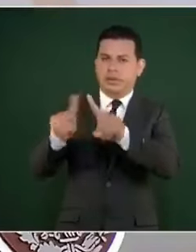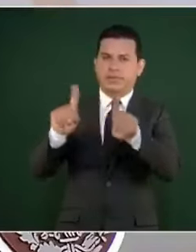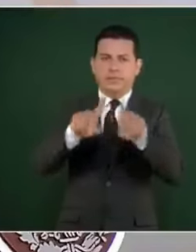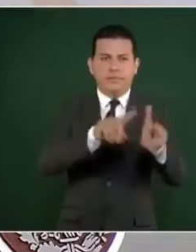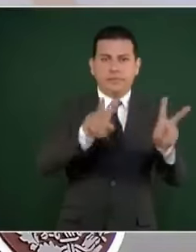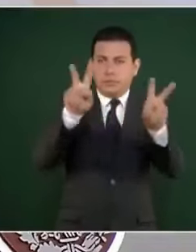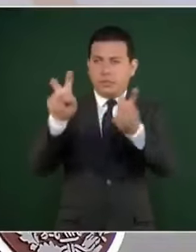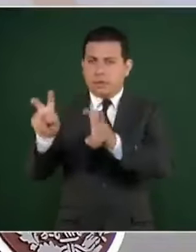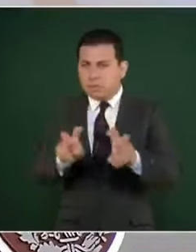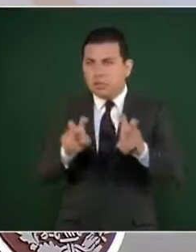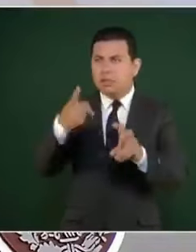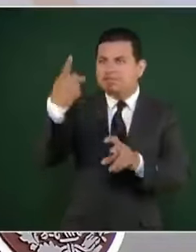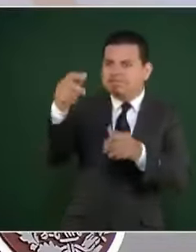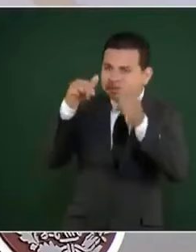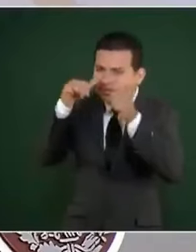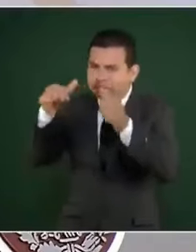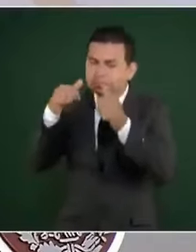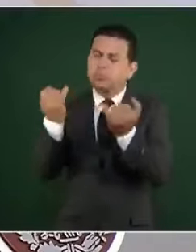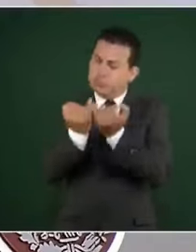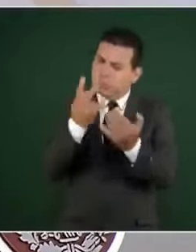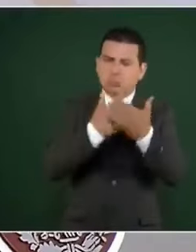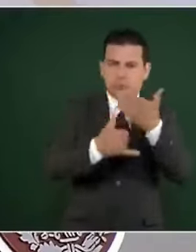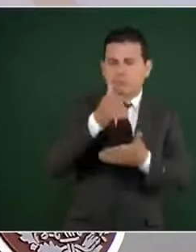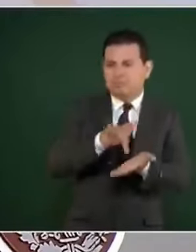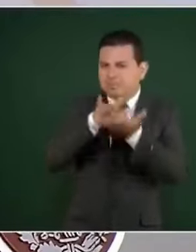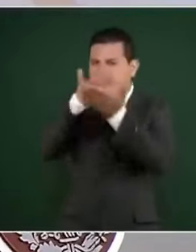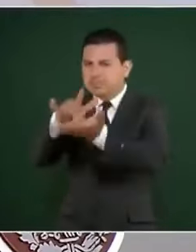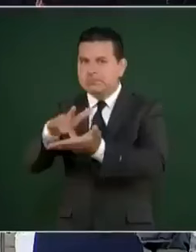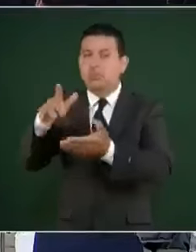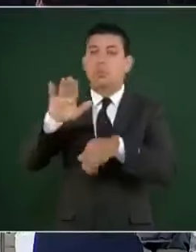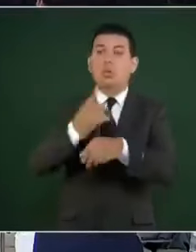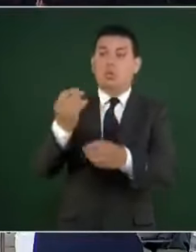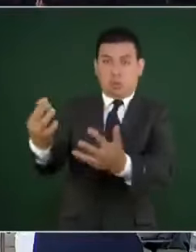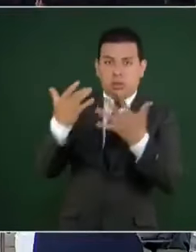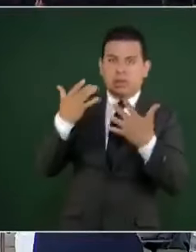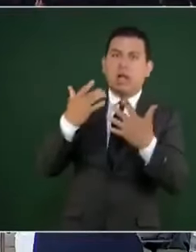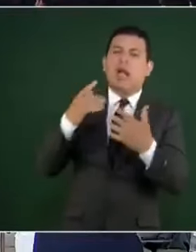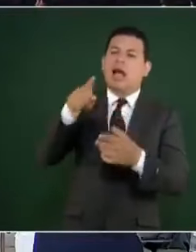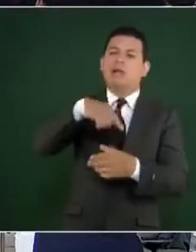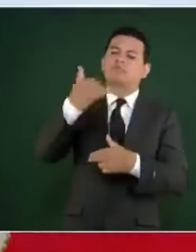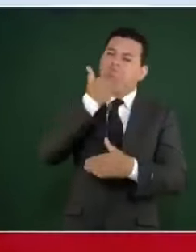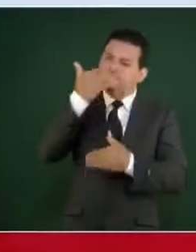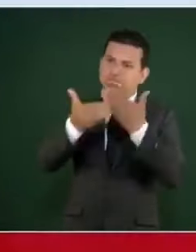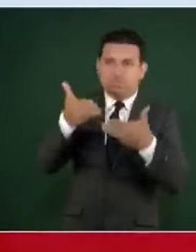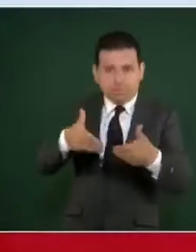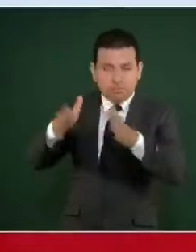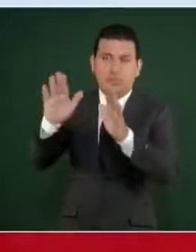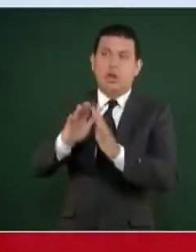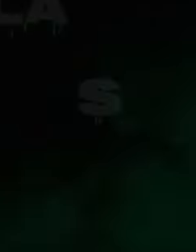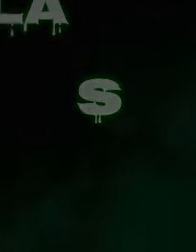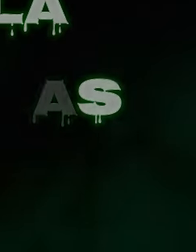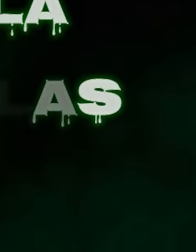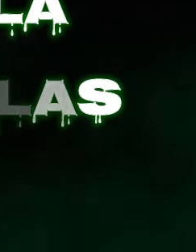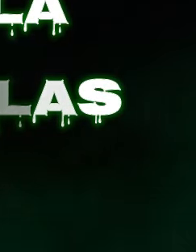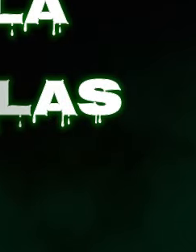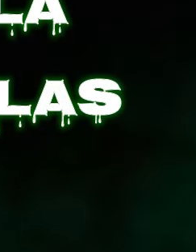en sus países de origen este es un proyecto para apoyar a los retornados a que retornen y ya no vuelvan a migrar